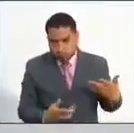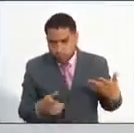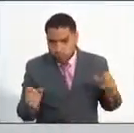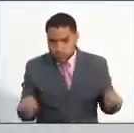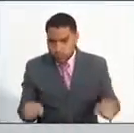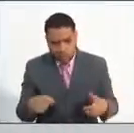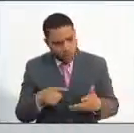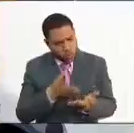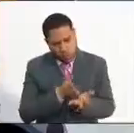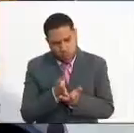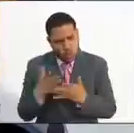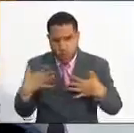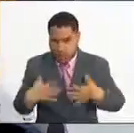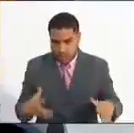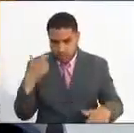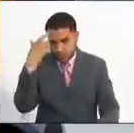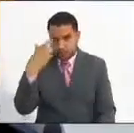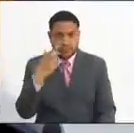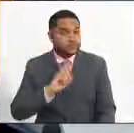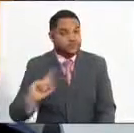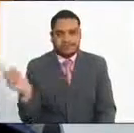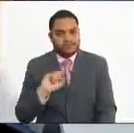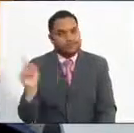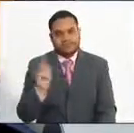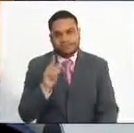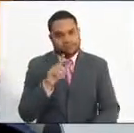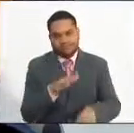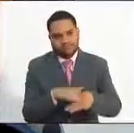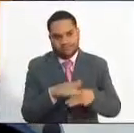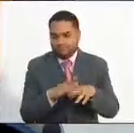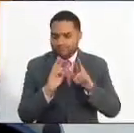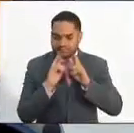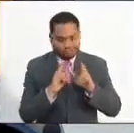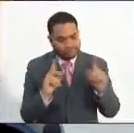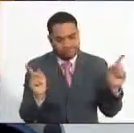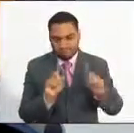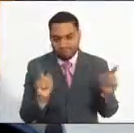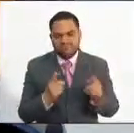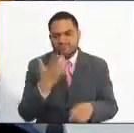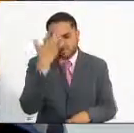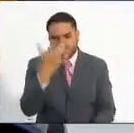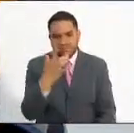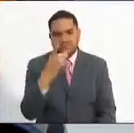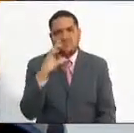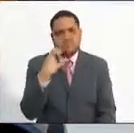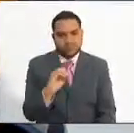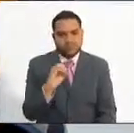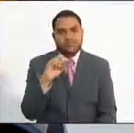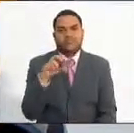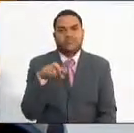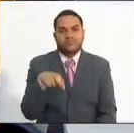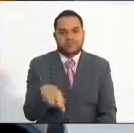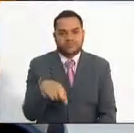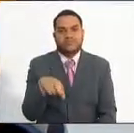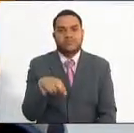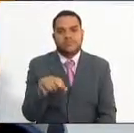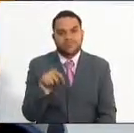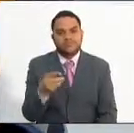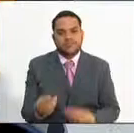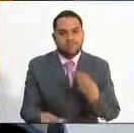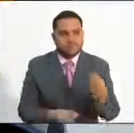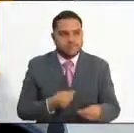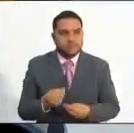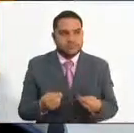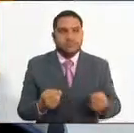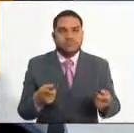No, no es posible que la Comisión lo haga porque la OPEC, esto es la oferta pública de empleos de carrera, es